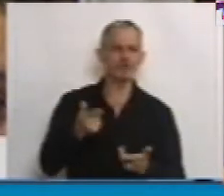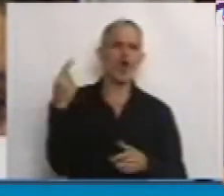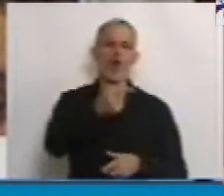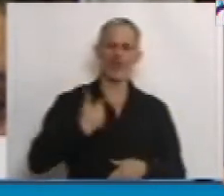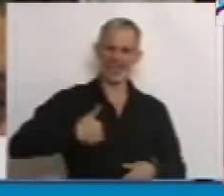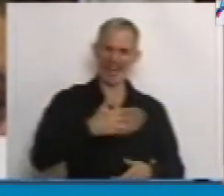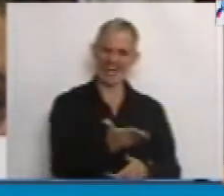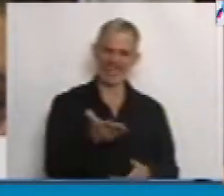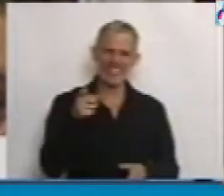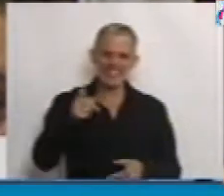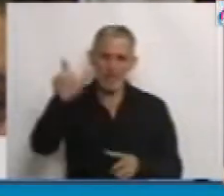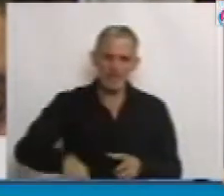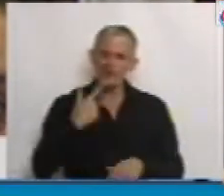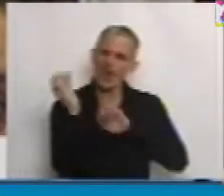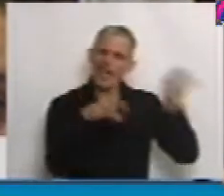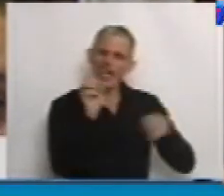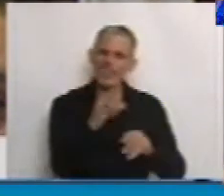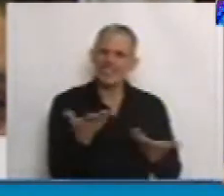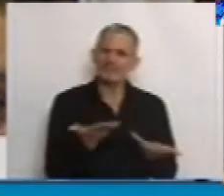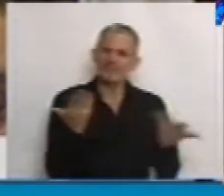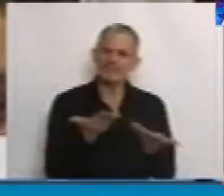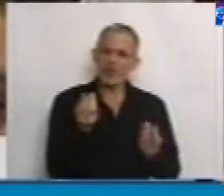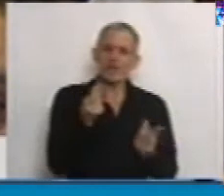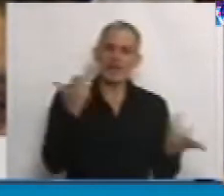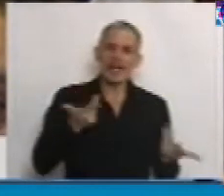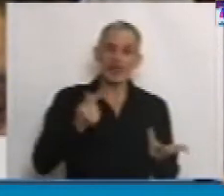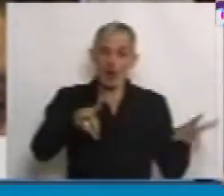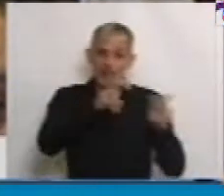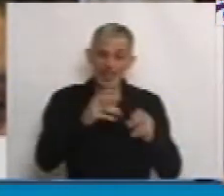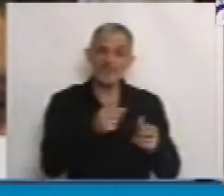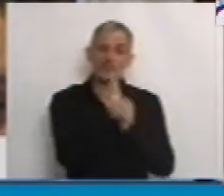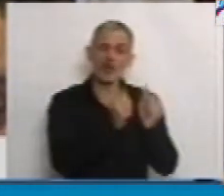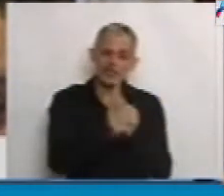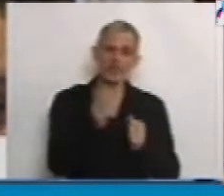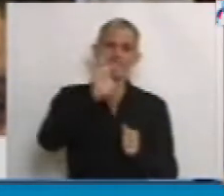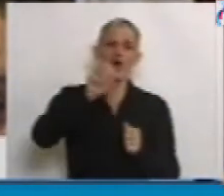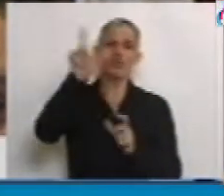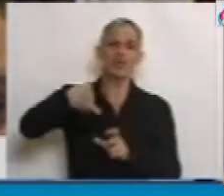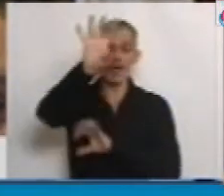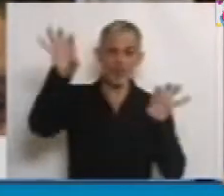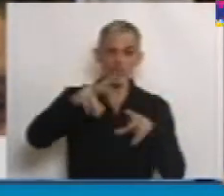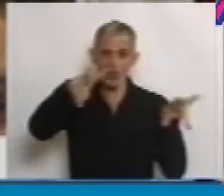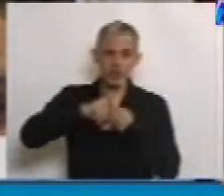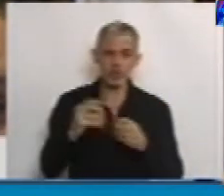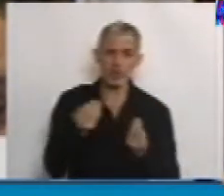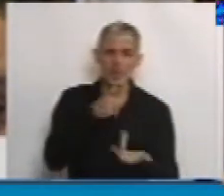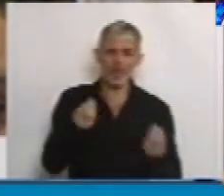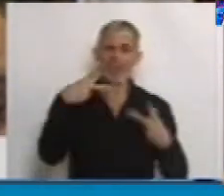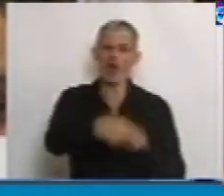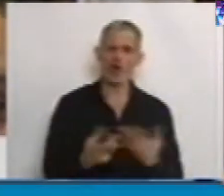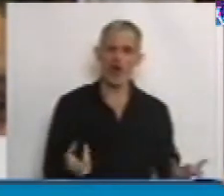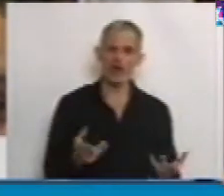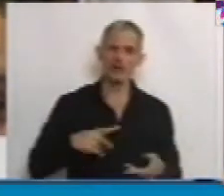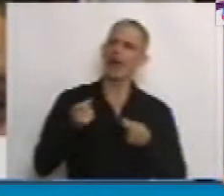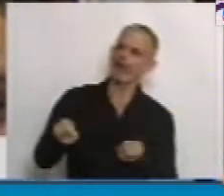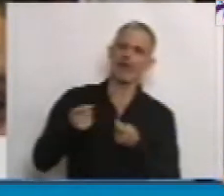grandes catástrofes que generarán los beneficios que recibirán tanto las empresas como las provincias productoras. Insisten con